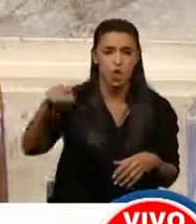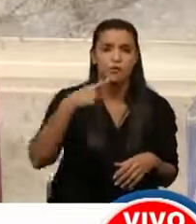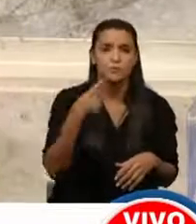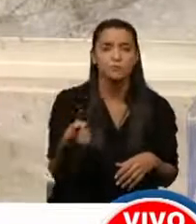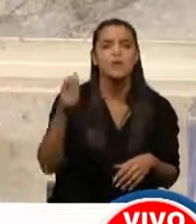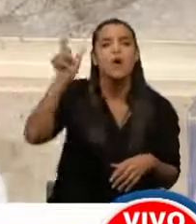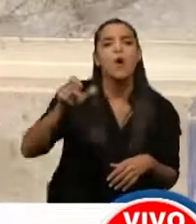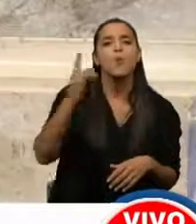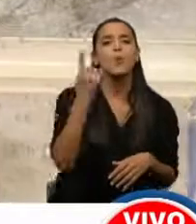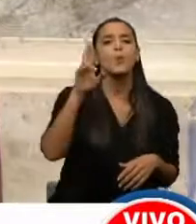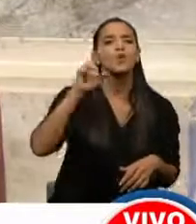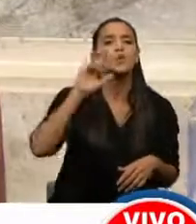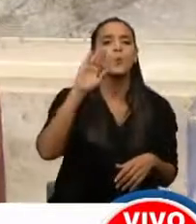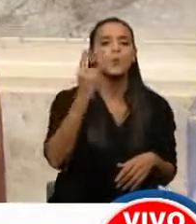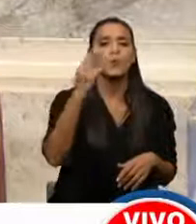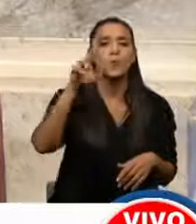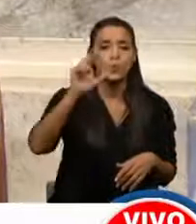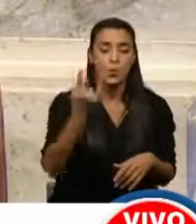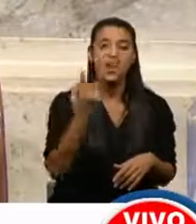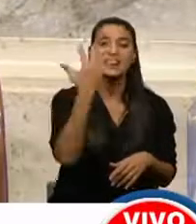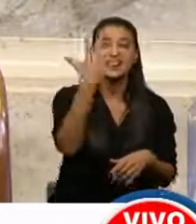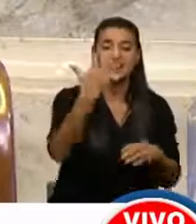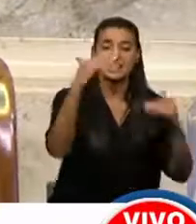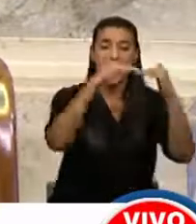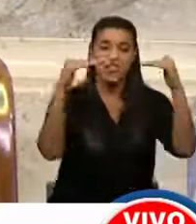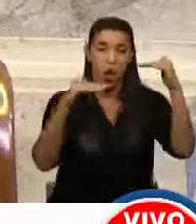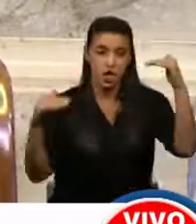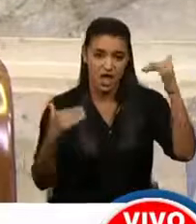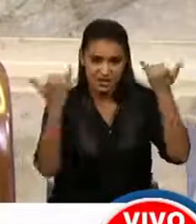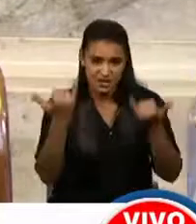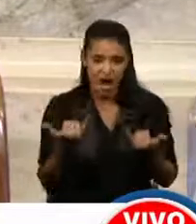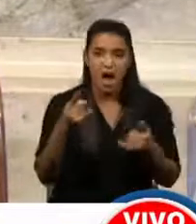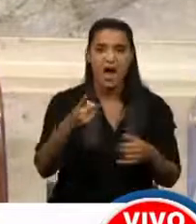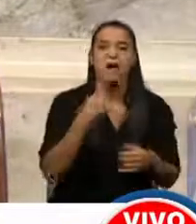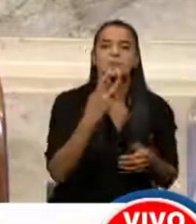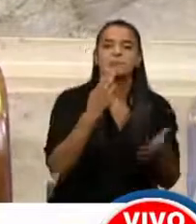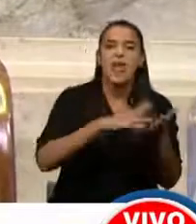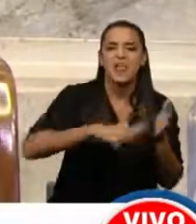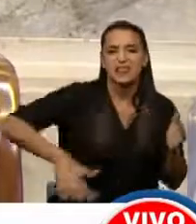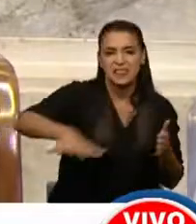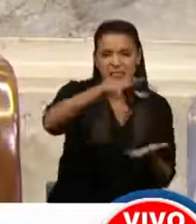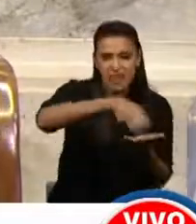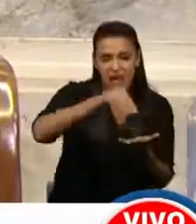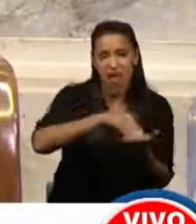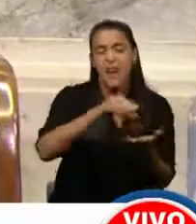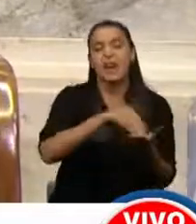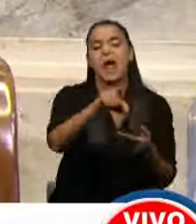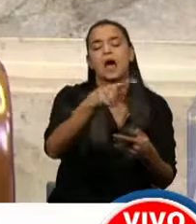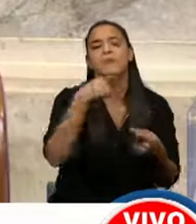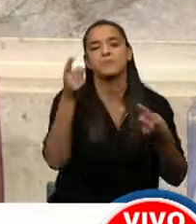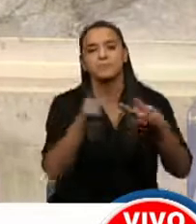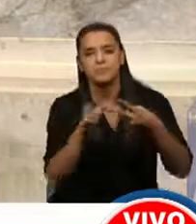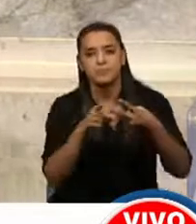Uriburu. Tenía 3 categorías. A las rentas de la tierra, digamos, o inmobiliarias, a